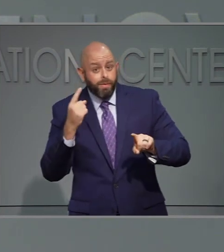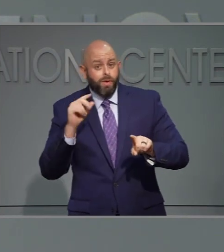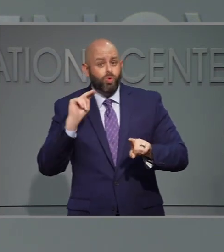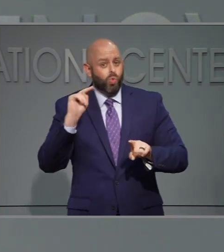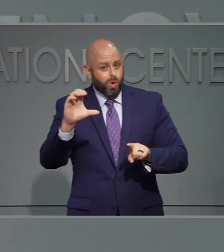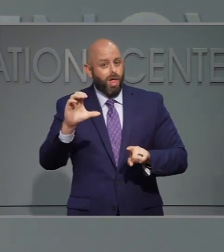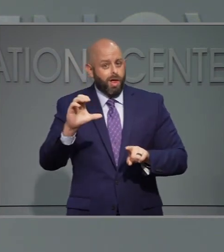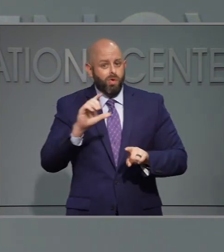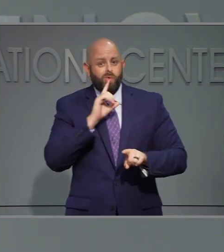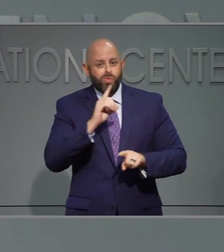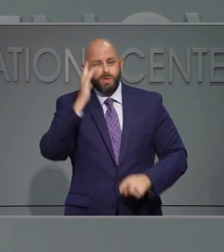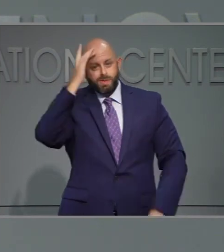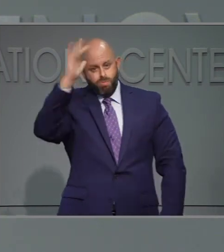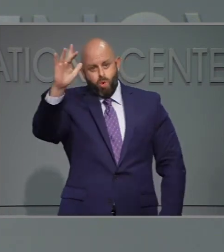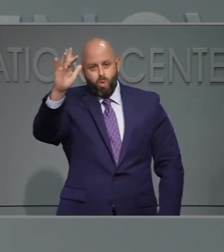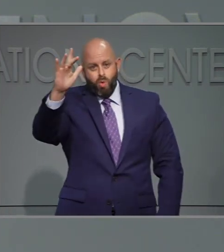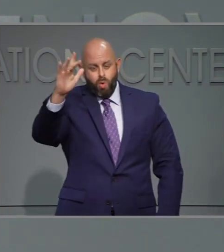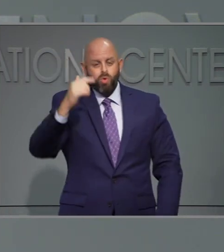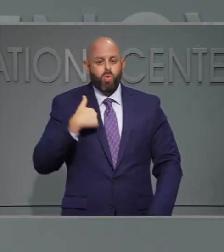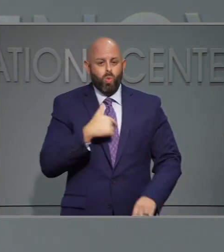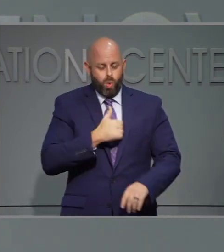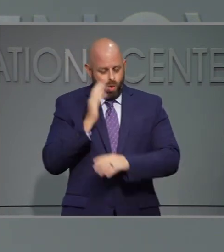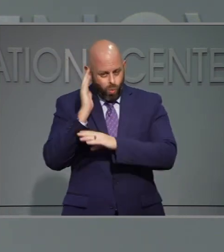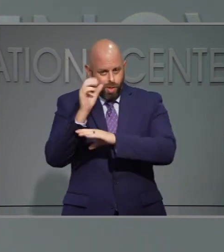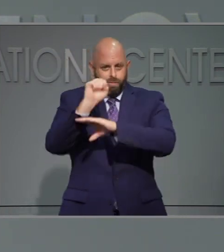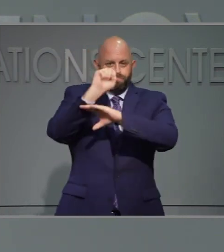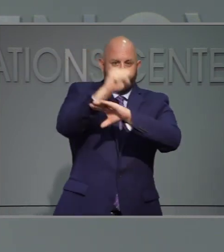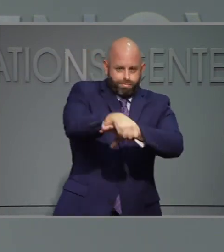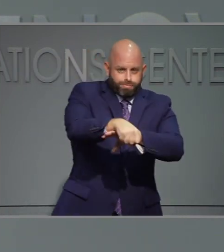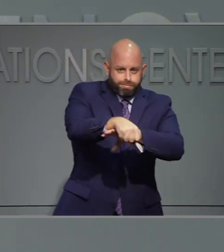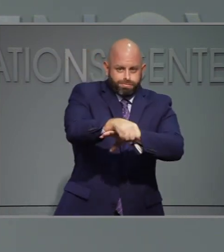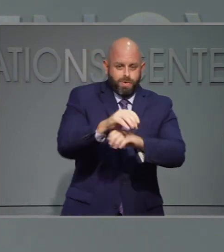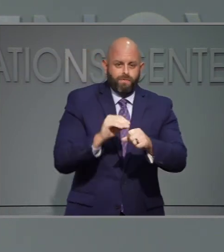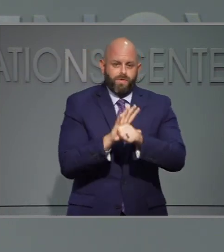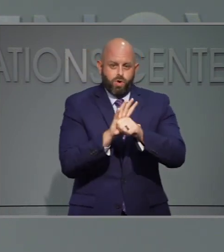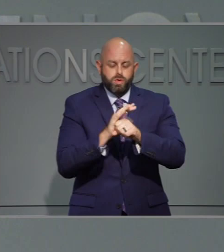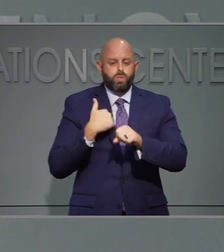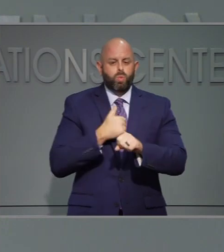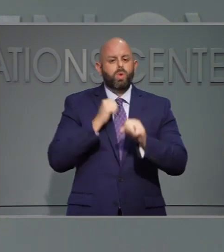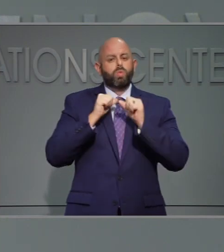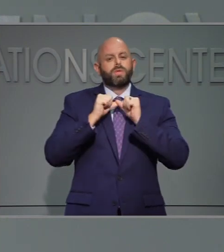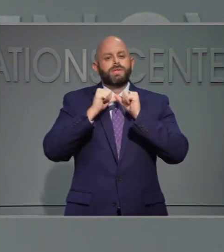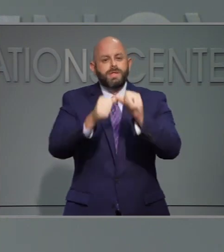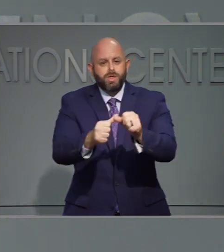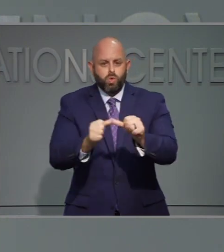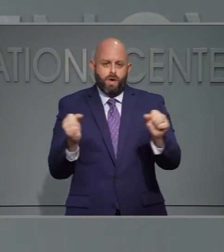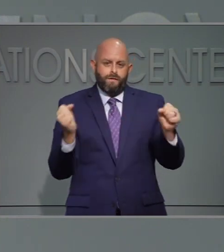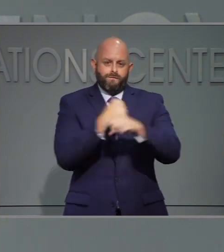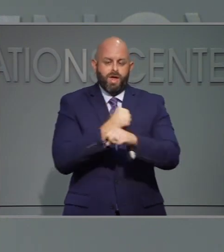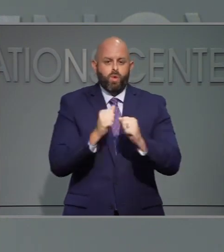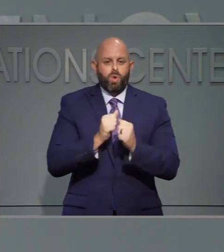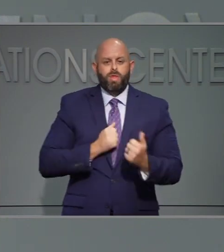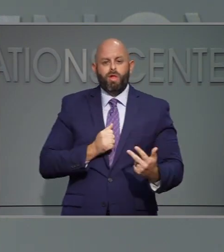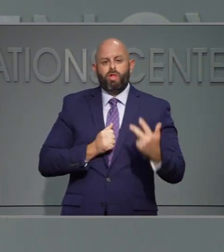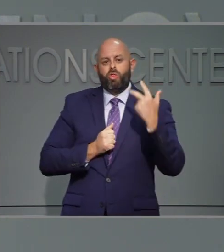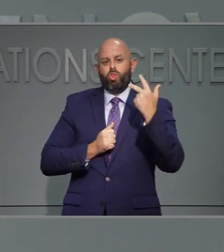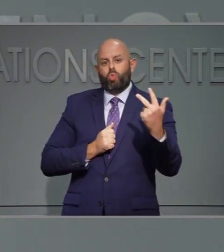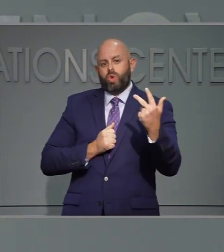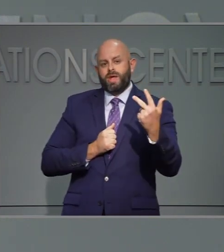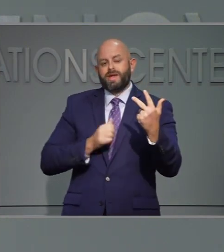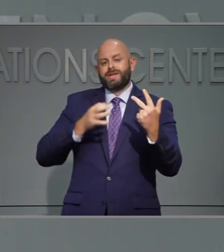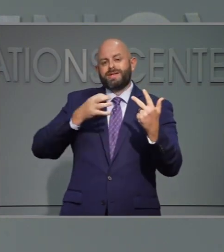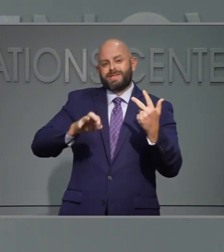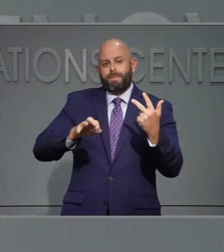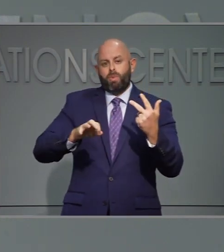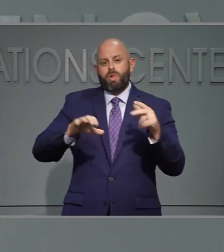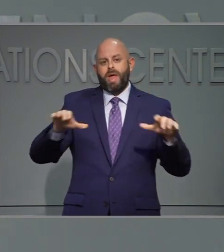las comunidades y esto significa el potencial de propagación viral. Pero somos más inteligentes y estamos más comprometidos que nunca